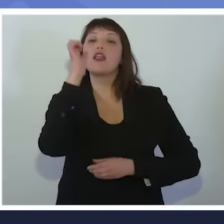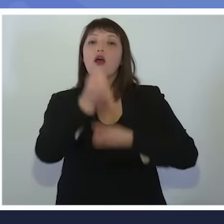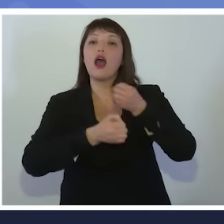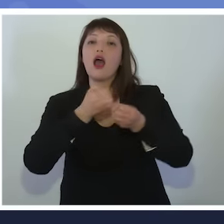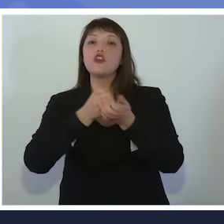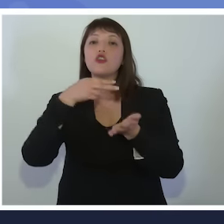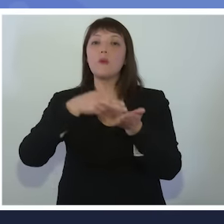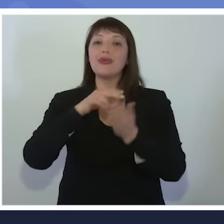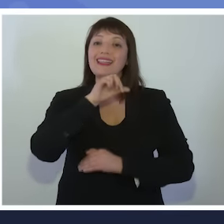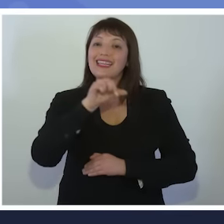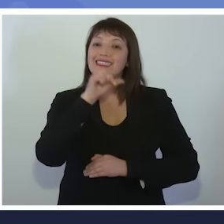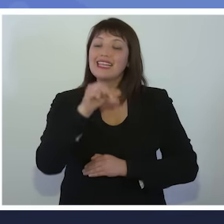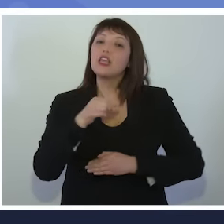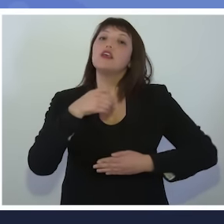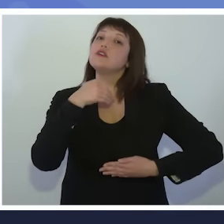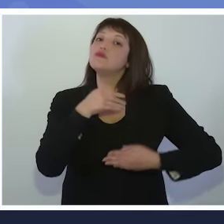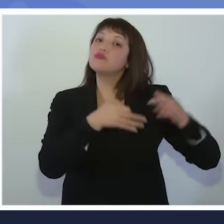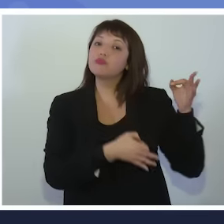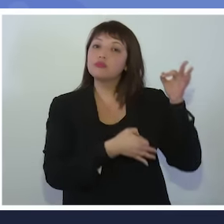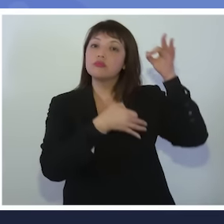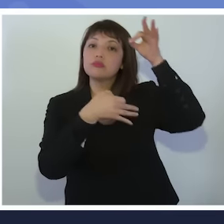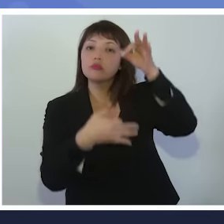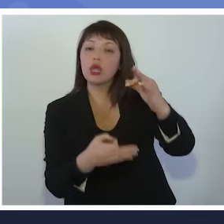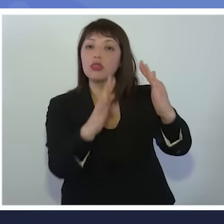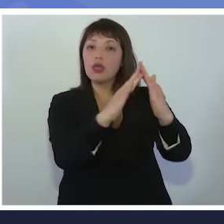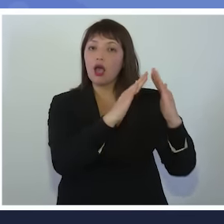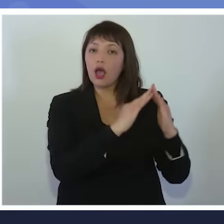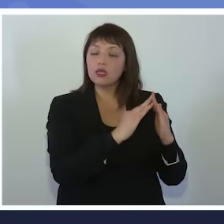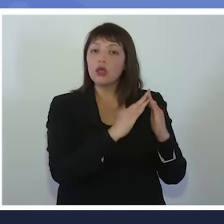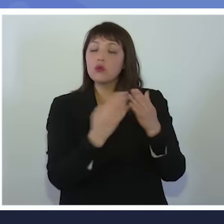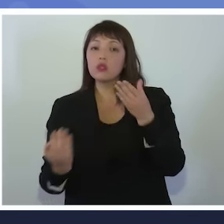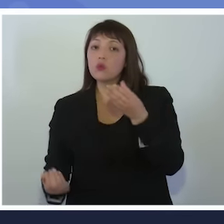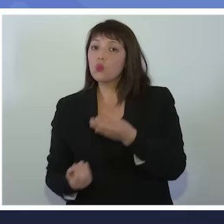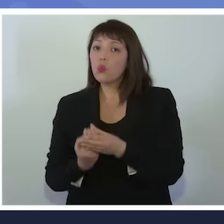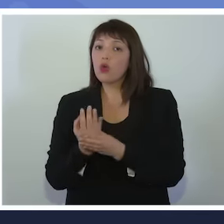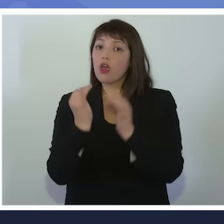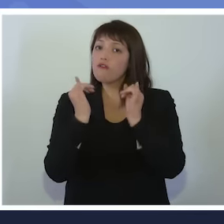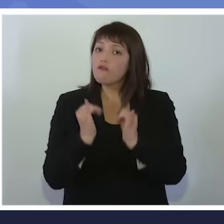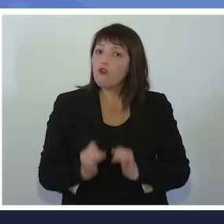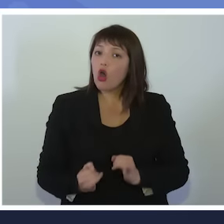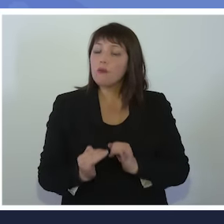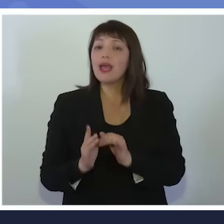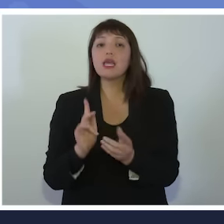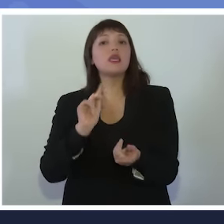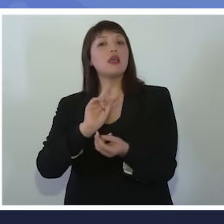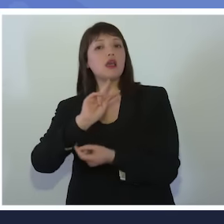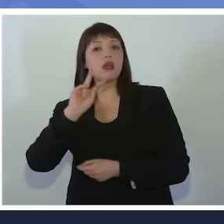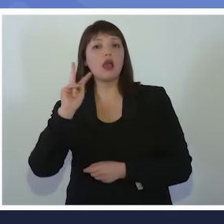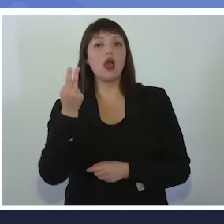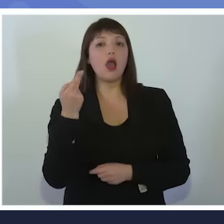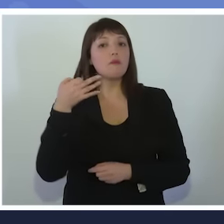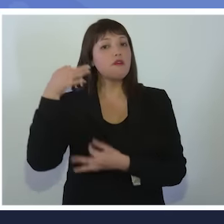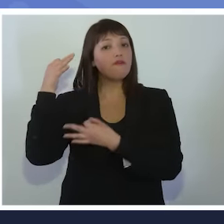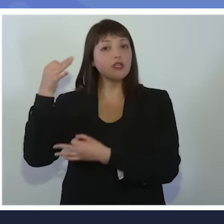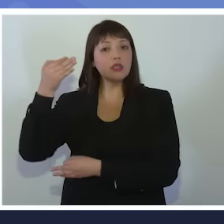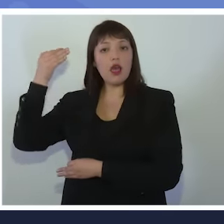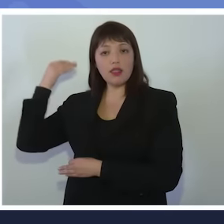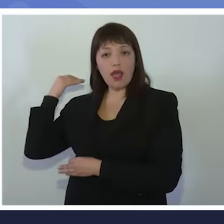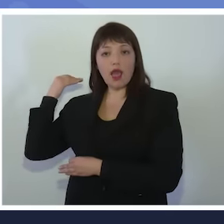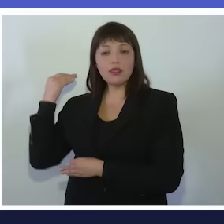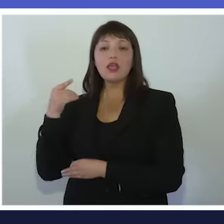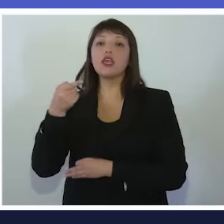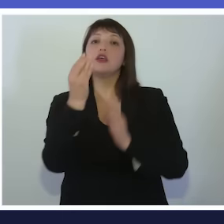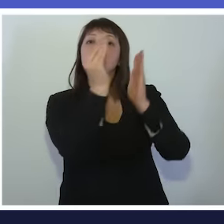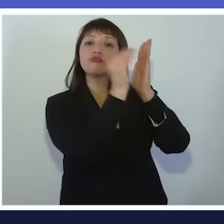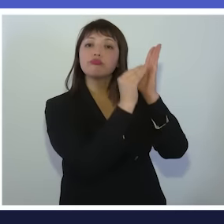Desde enero de 2016 comienza a funcionar el Registro Social de Hogares, una moderna base de datos que reemplaza la ficha de protección social,